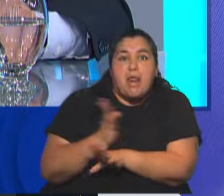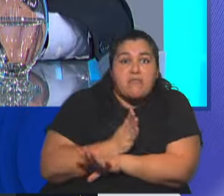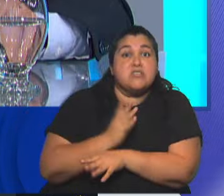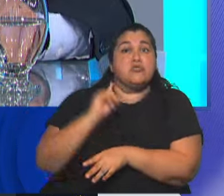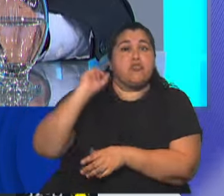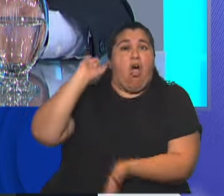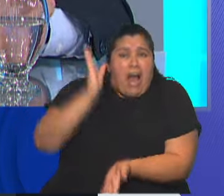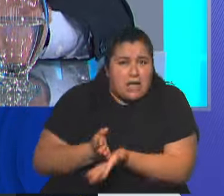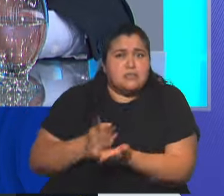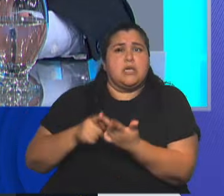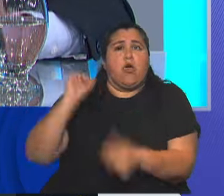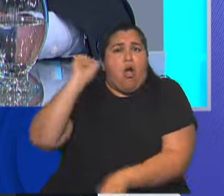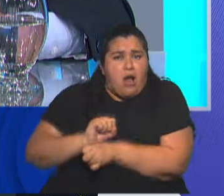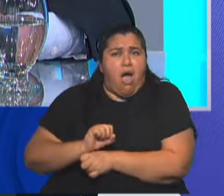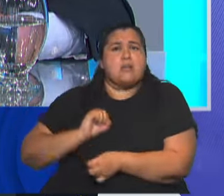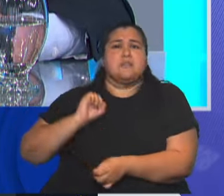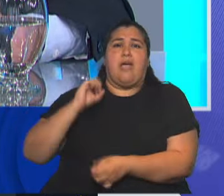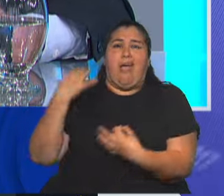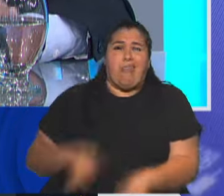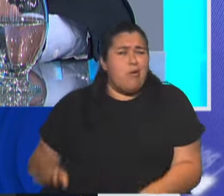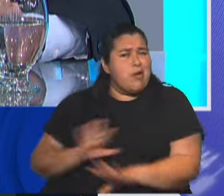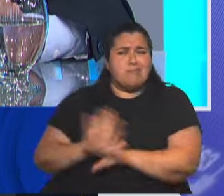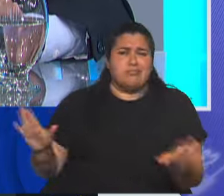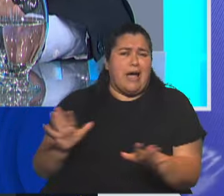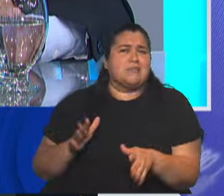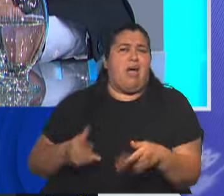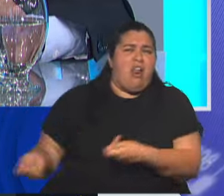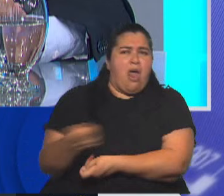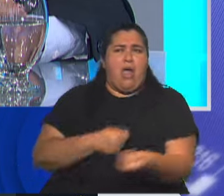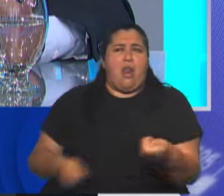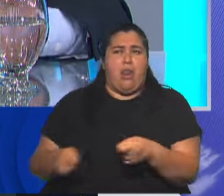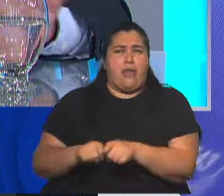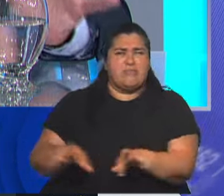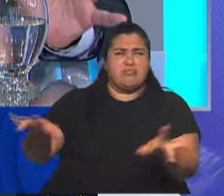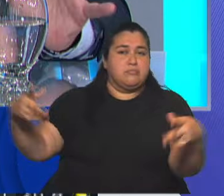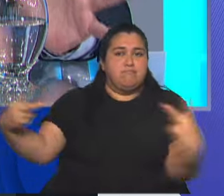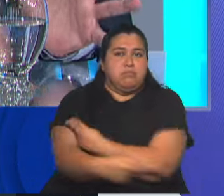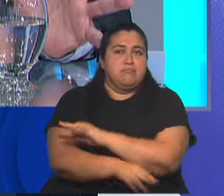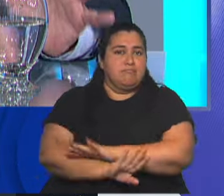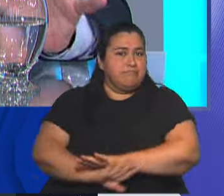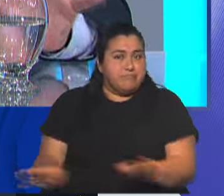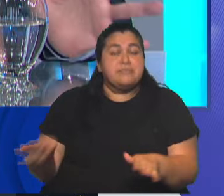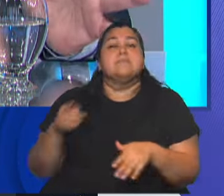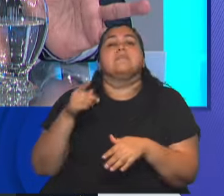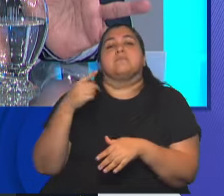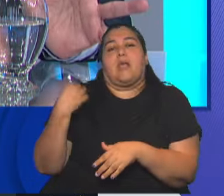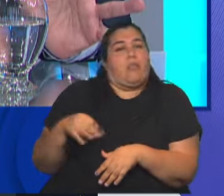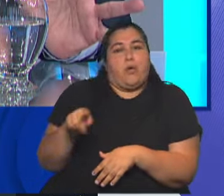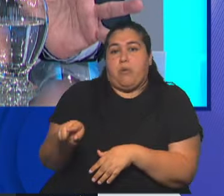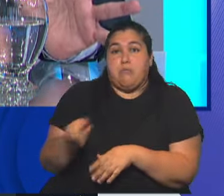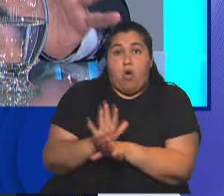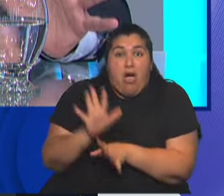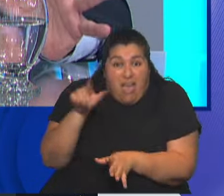castigo, cárceles, cortar el chorreo de las cárceles, que está haciendo la ministra Bullrich, etcétera, esto no